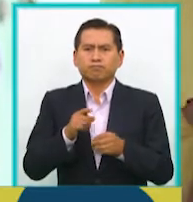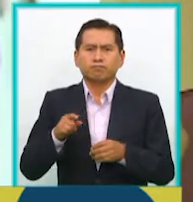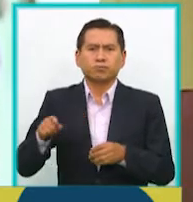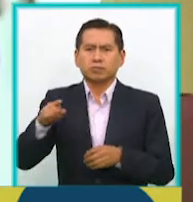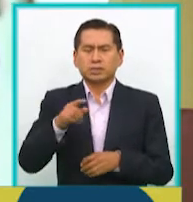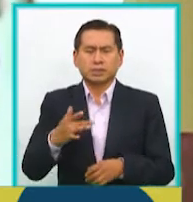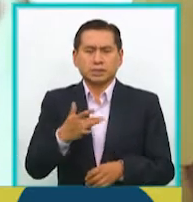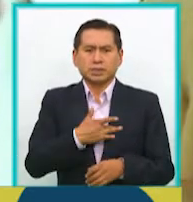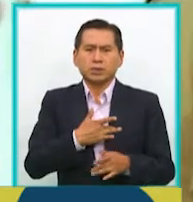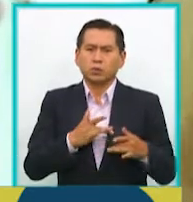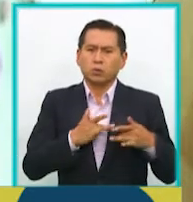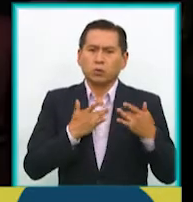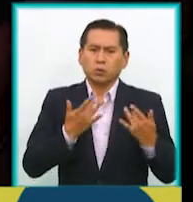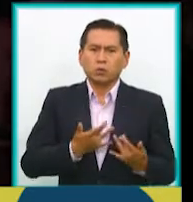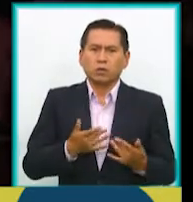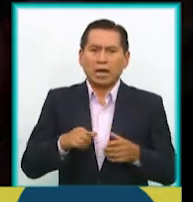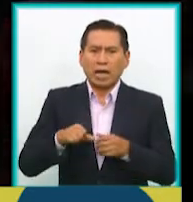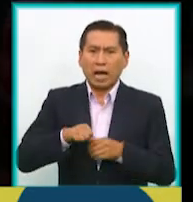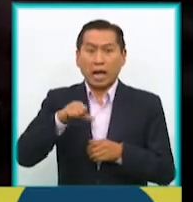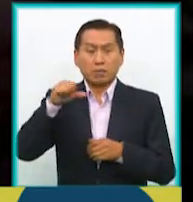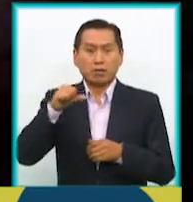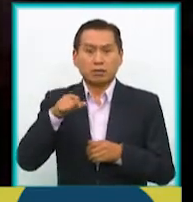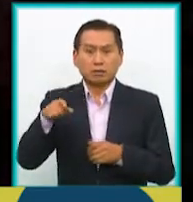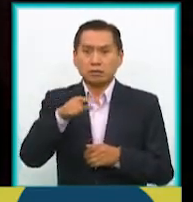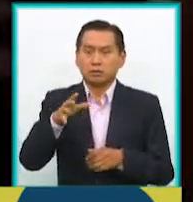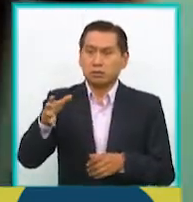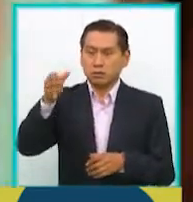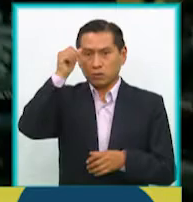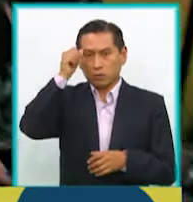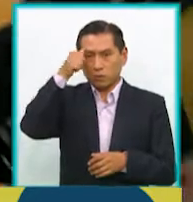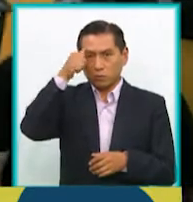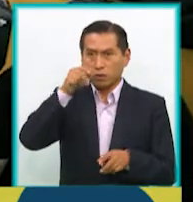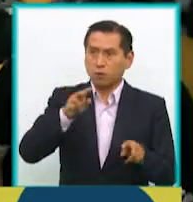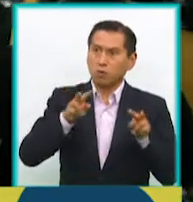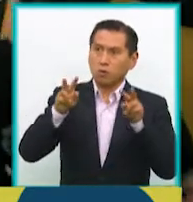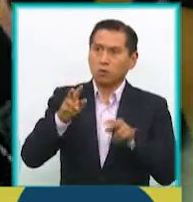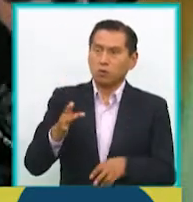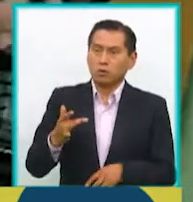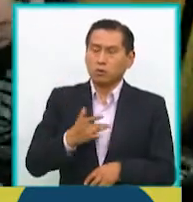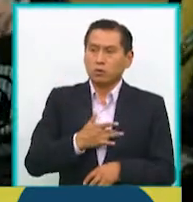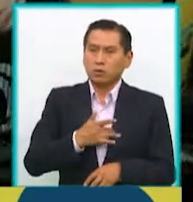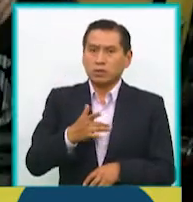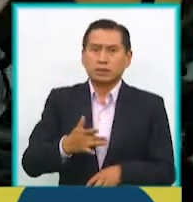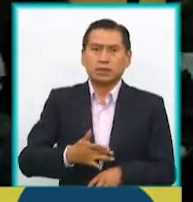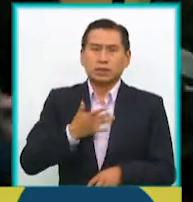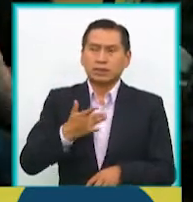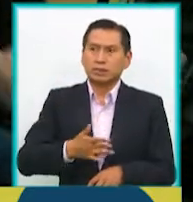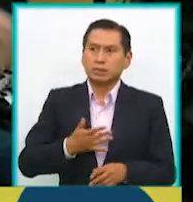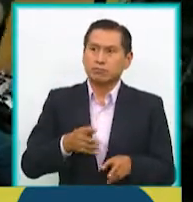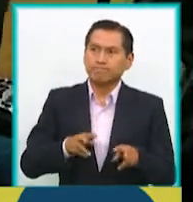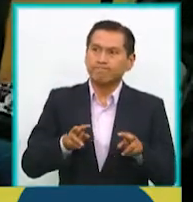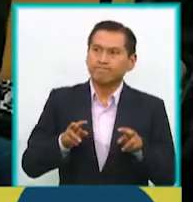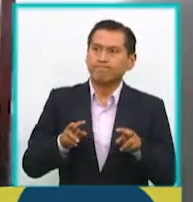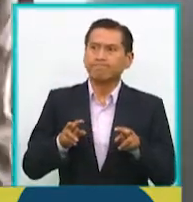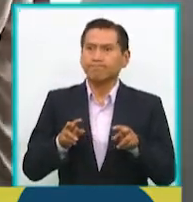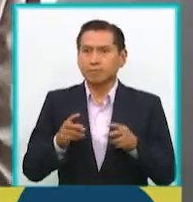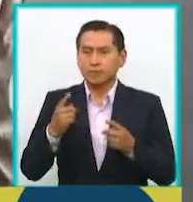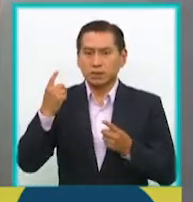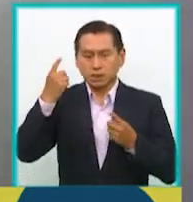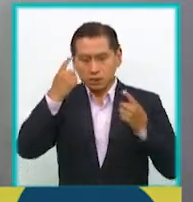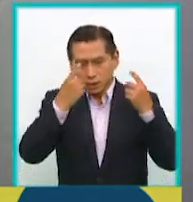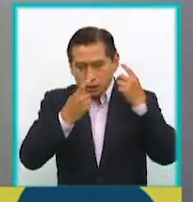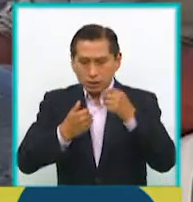corazón, poco el alma, y te deja con una sensación de pensar y